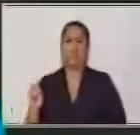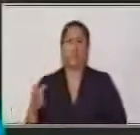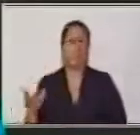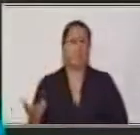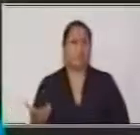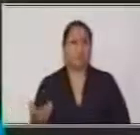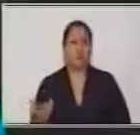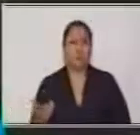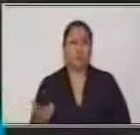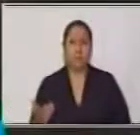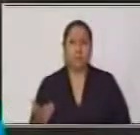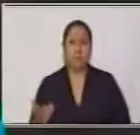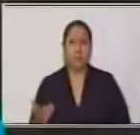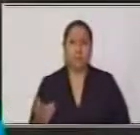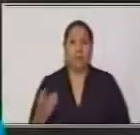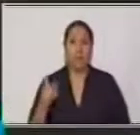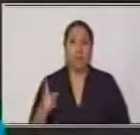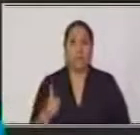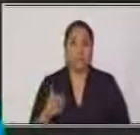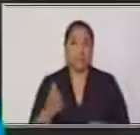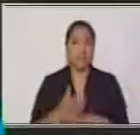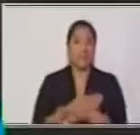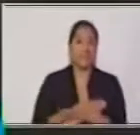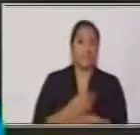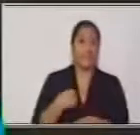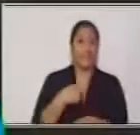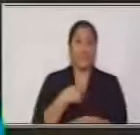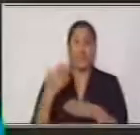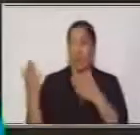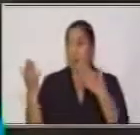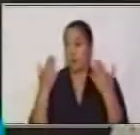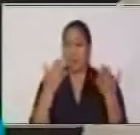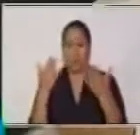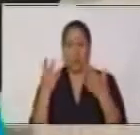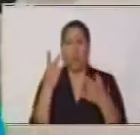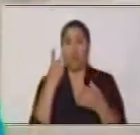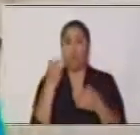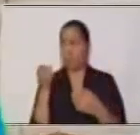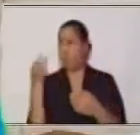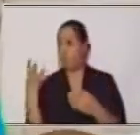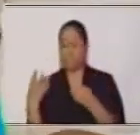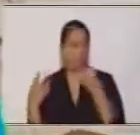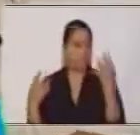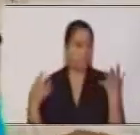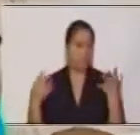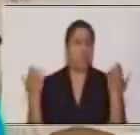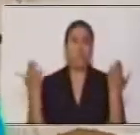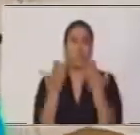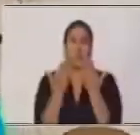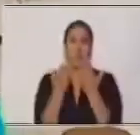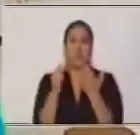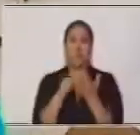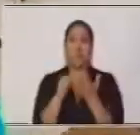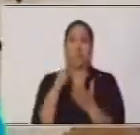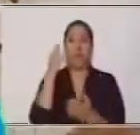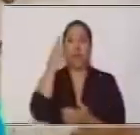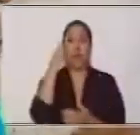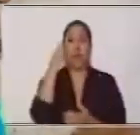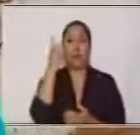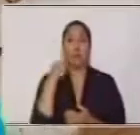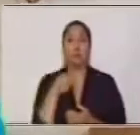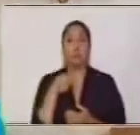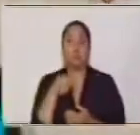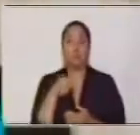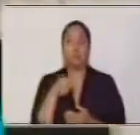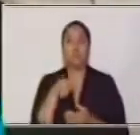Al principio dijimos que cuando comparamos dos cantidades, estamos formando una razón. De manera que, aquí estoy comparando dos cantidades